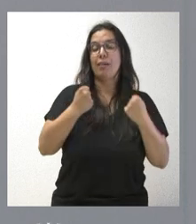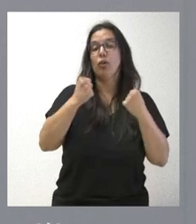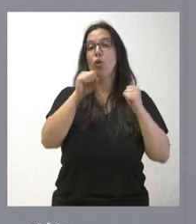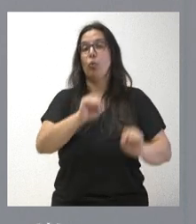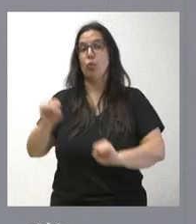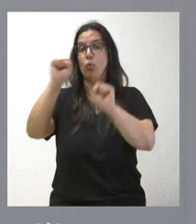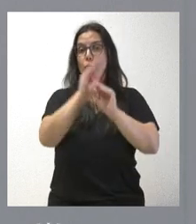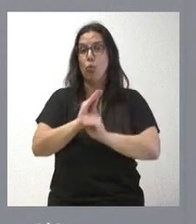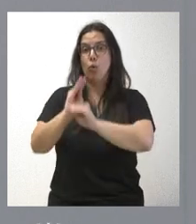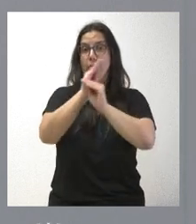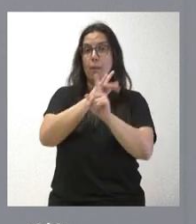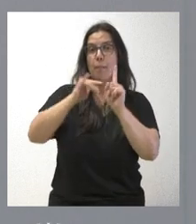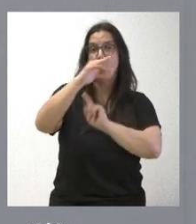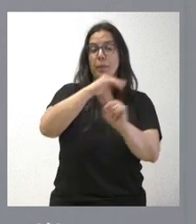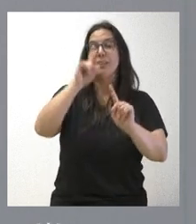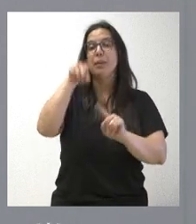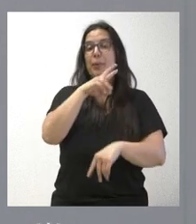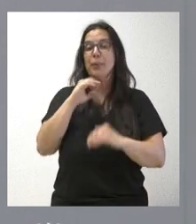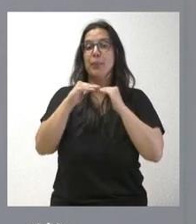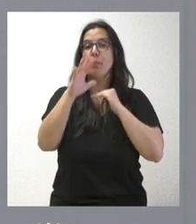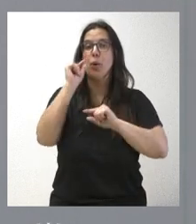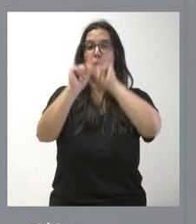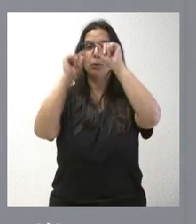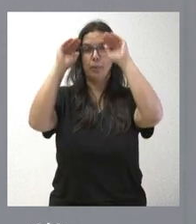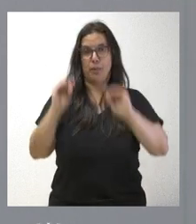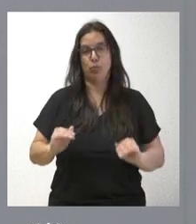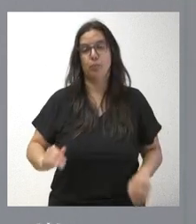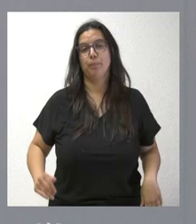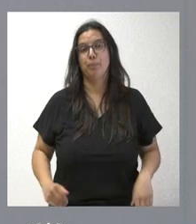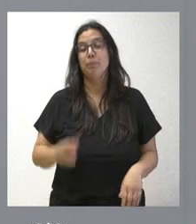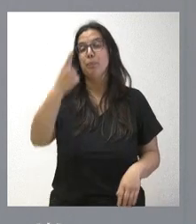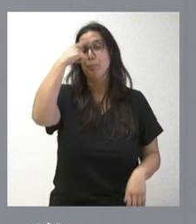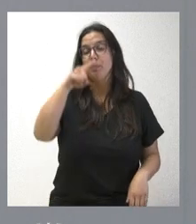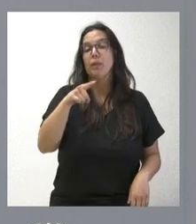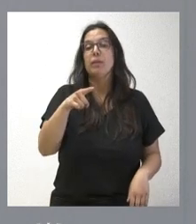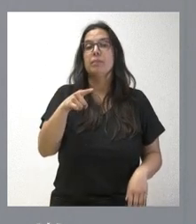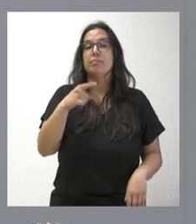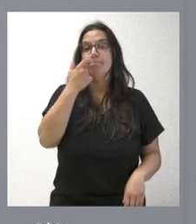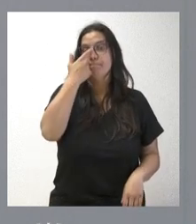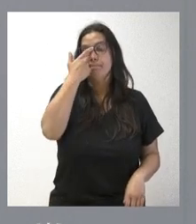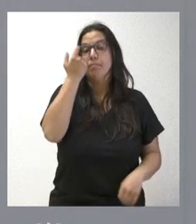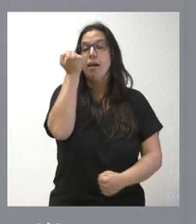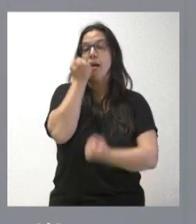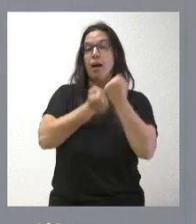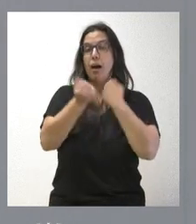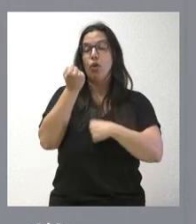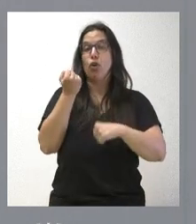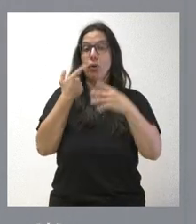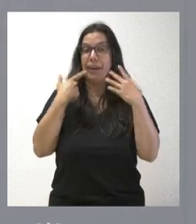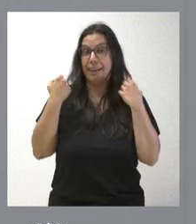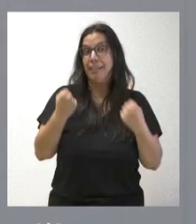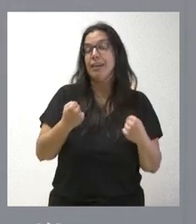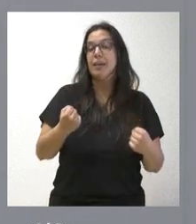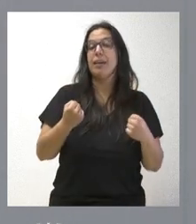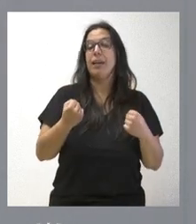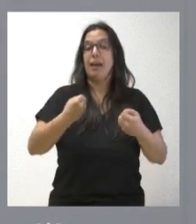y la sustentabilidad por reducción de emisiones de efecto invernadero. Saben ustedes que la fuente de ahorro energético en las instalaciones